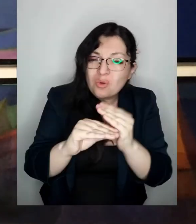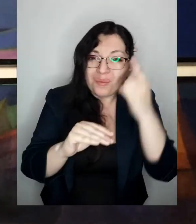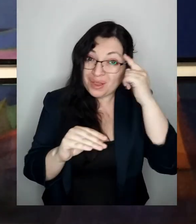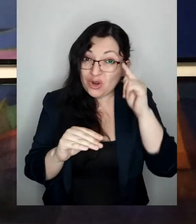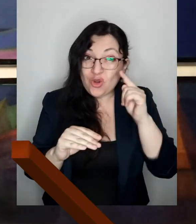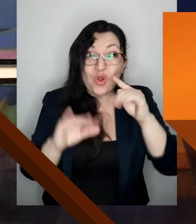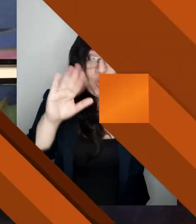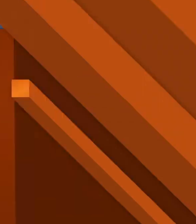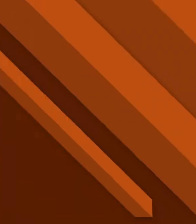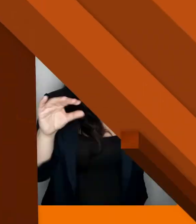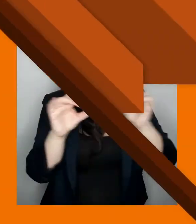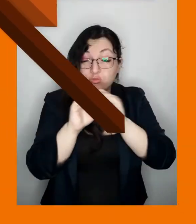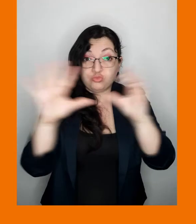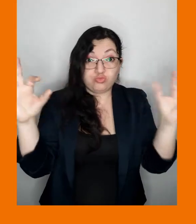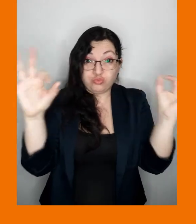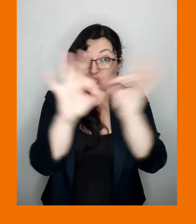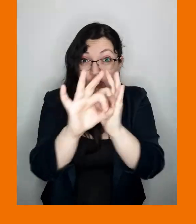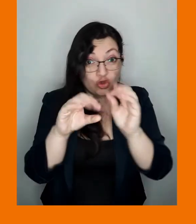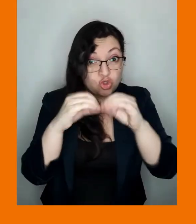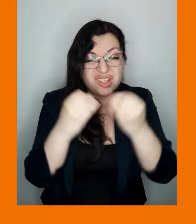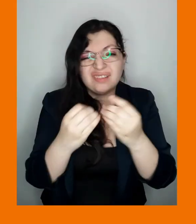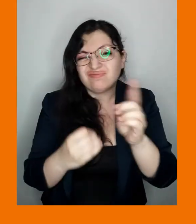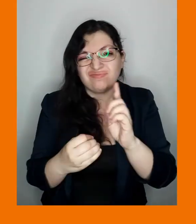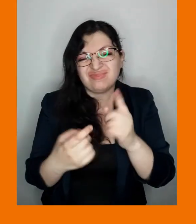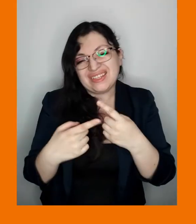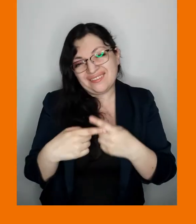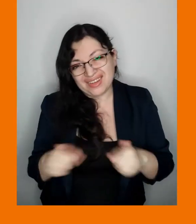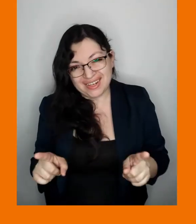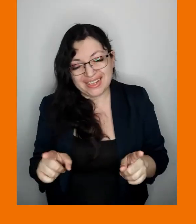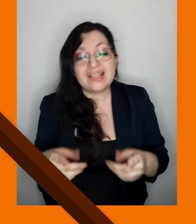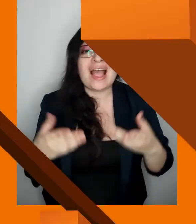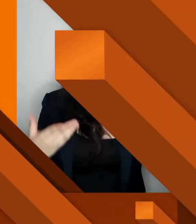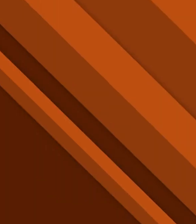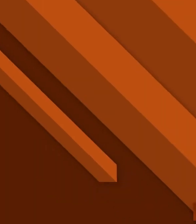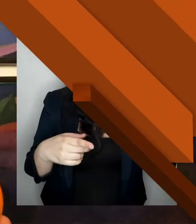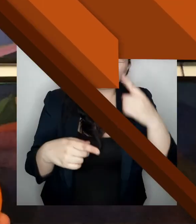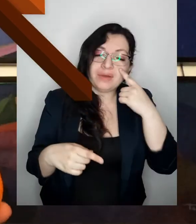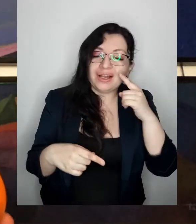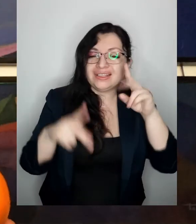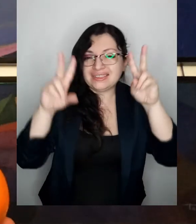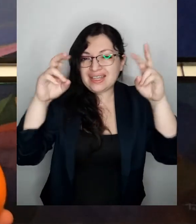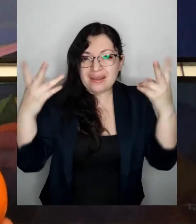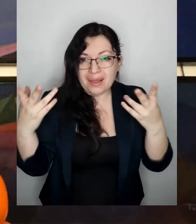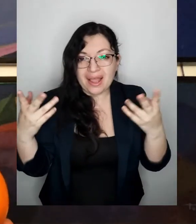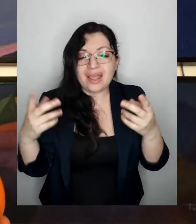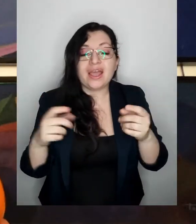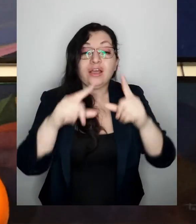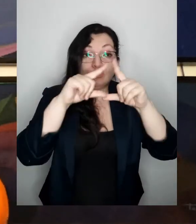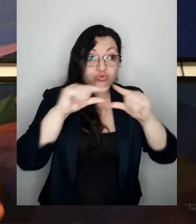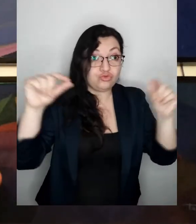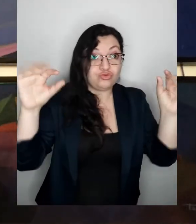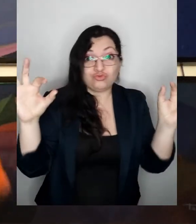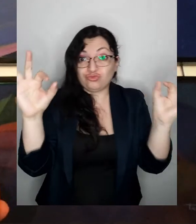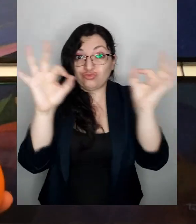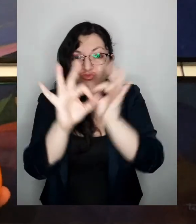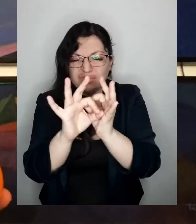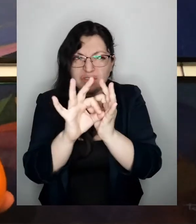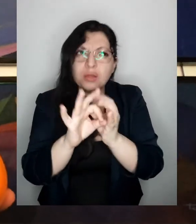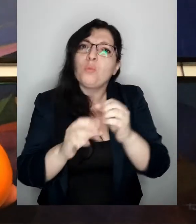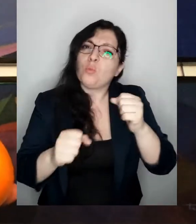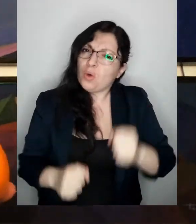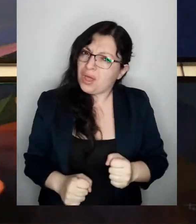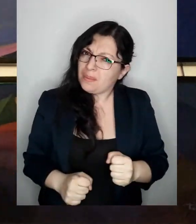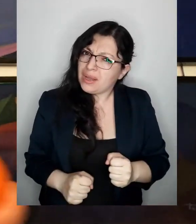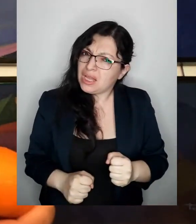lo mismo que un eclipse total ahora veremos eclipse lunar y podría pasar lo contrario que sea la tierra